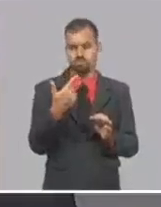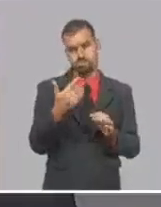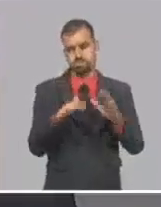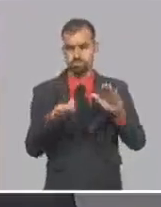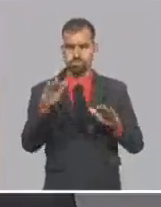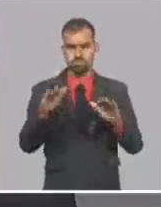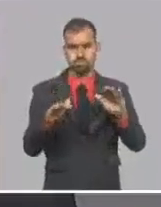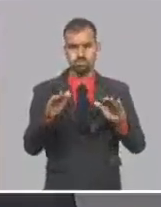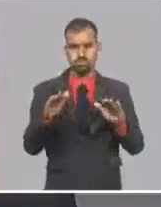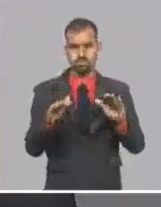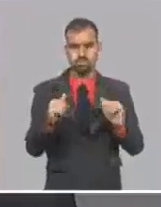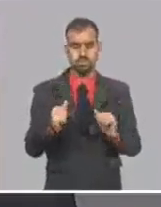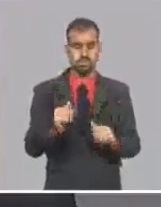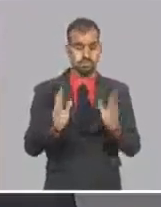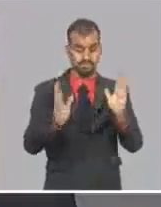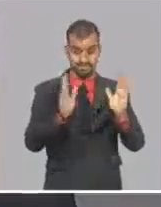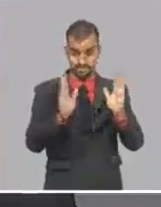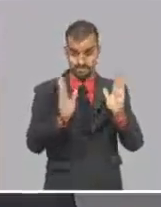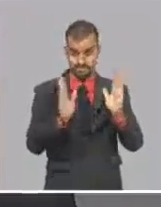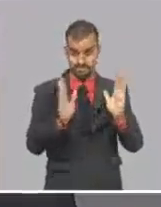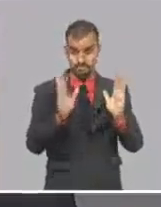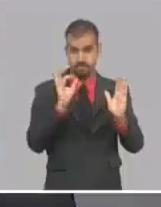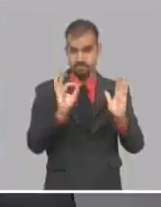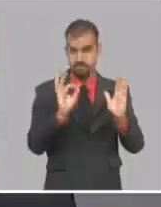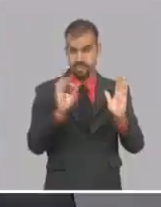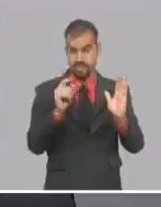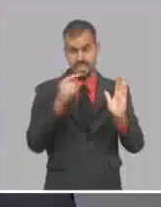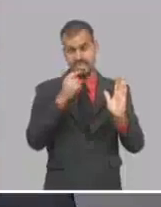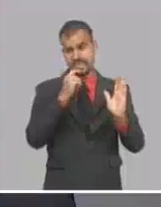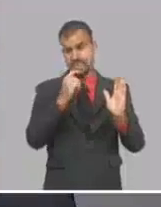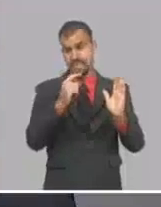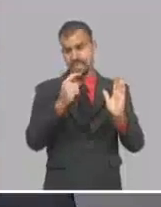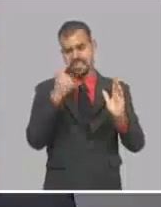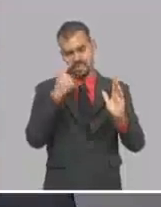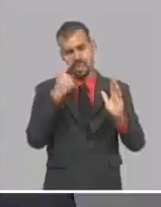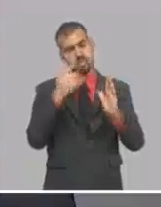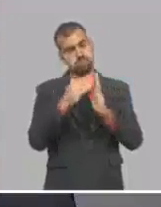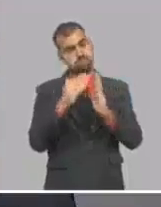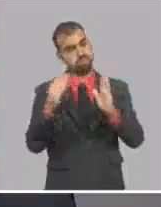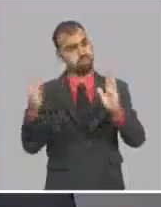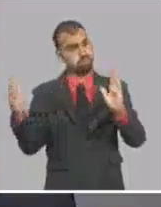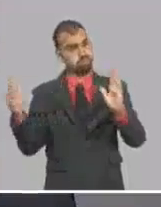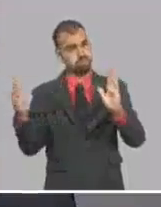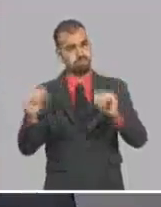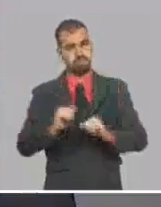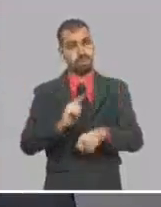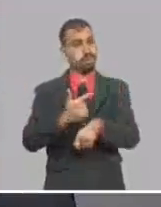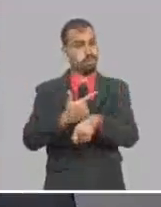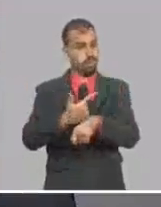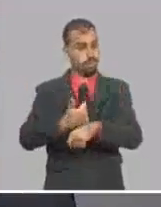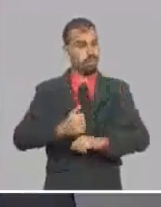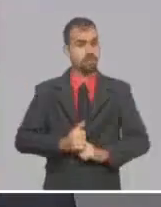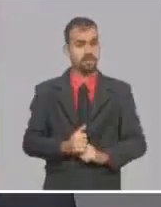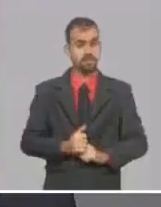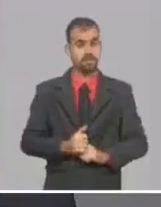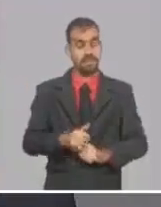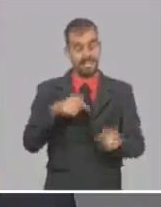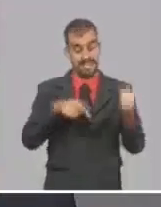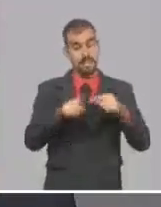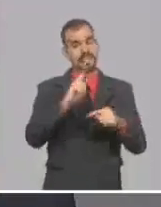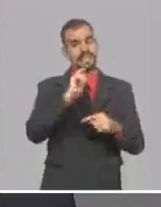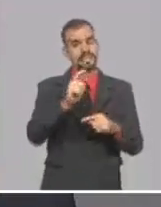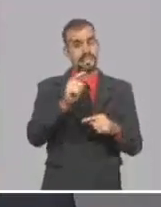que los ciclos de aprovisionamiento de un sistema tan complejo son largos. Y eso es un problema en los tiempos de COVID.